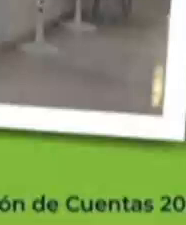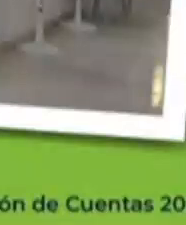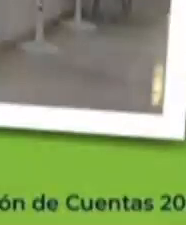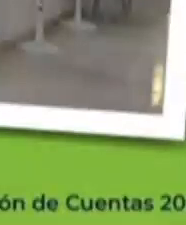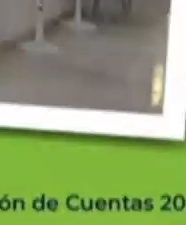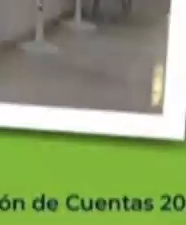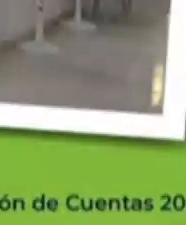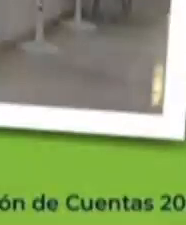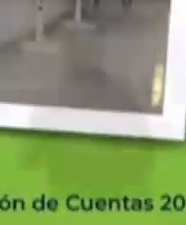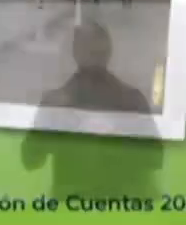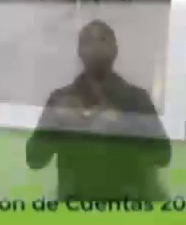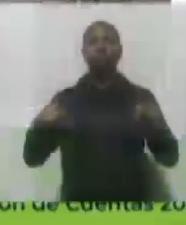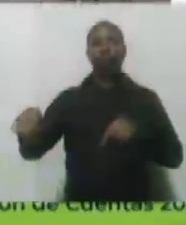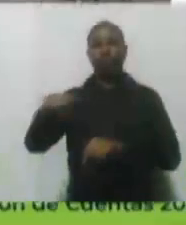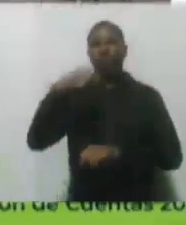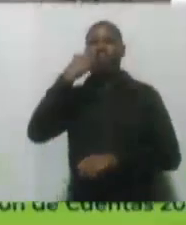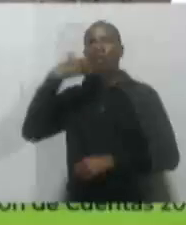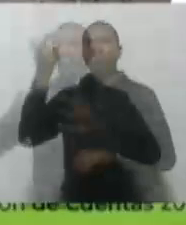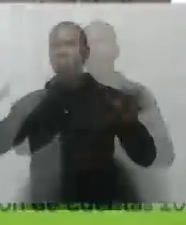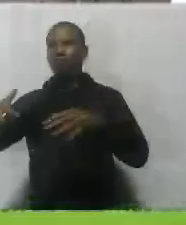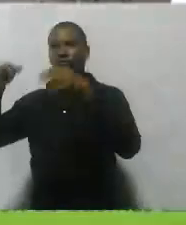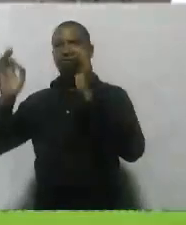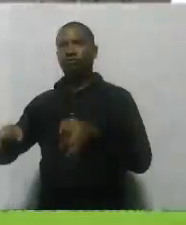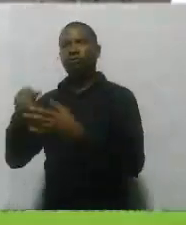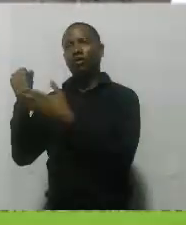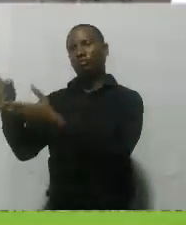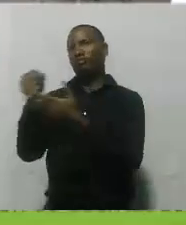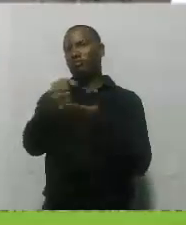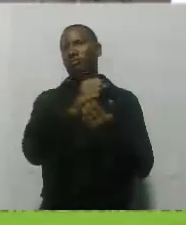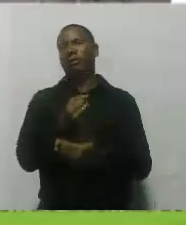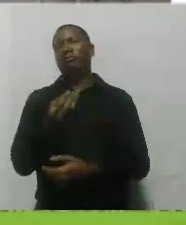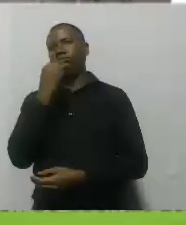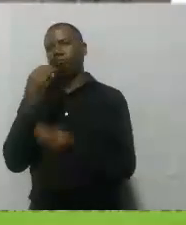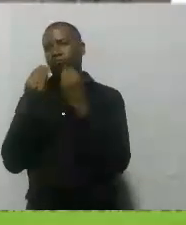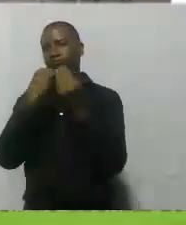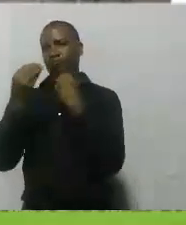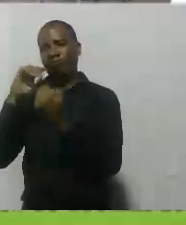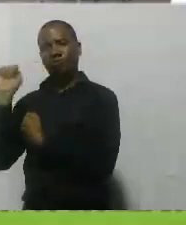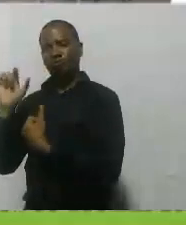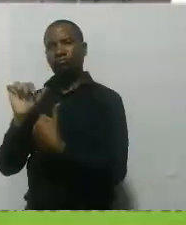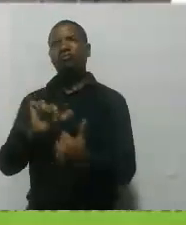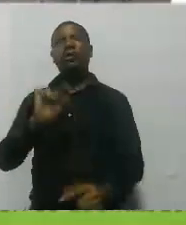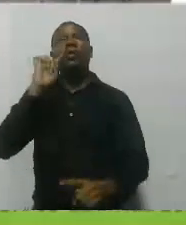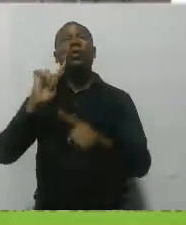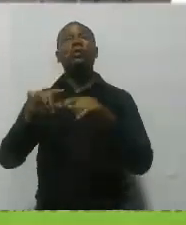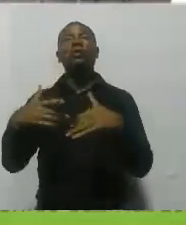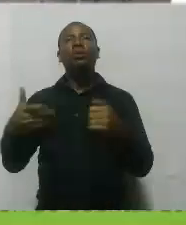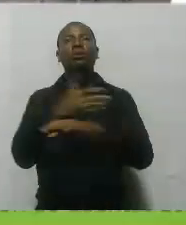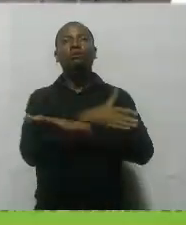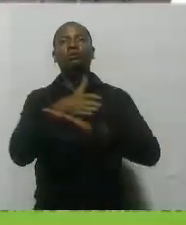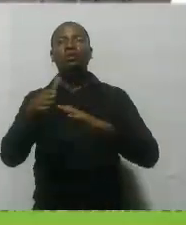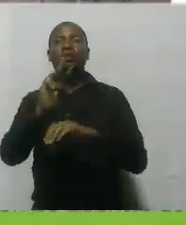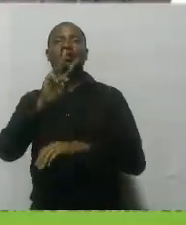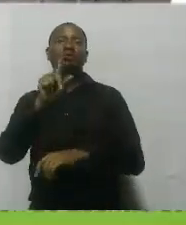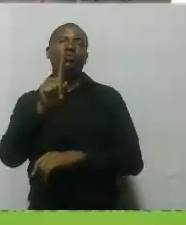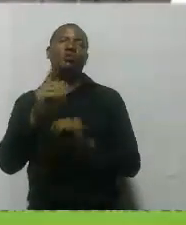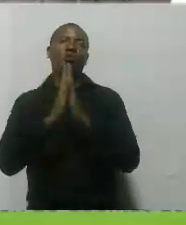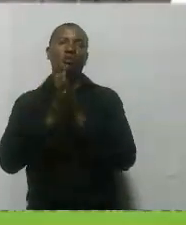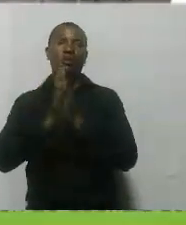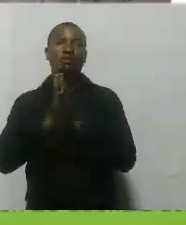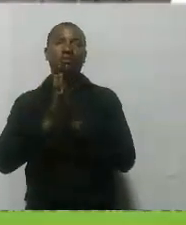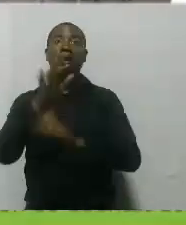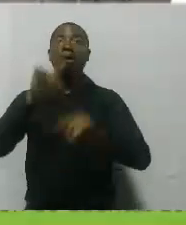garantizada su seguridad alimentaria hasta el 31 de diciembre. Se acabó el no tengo la comida.